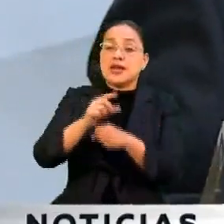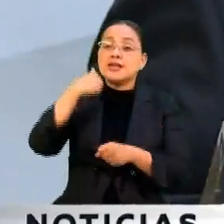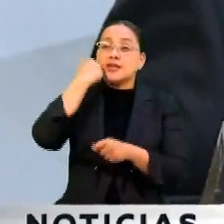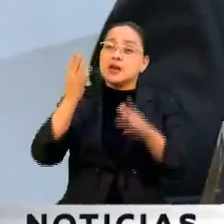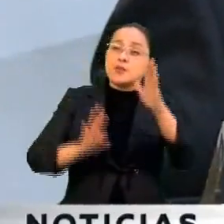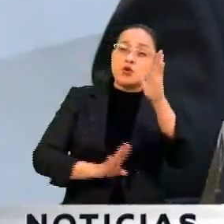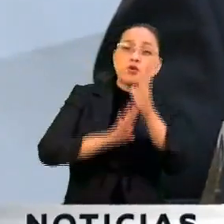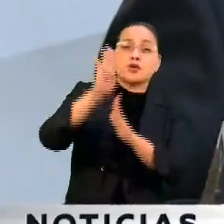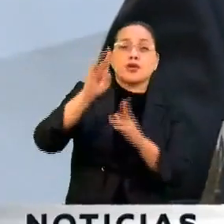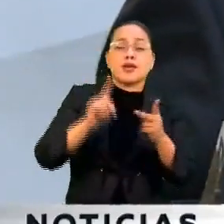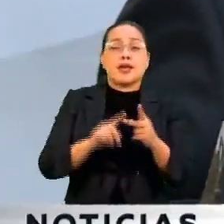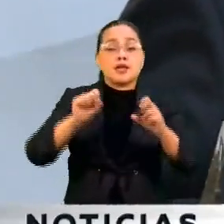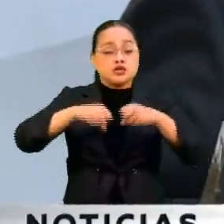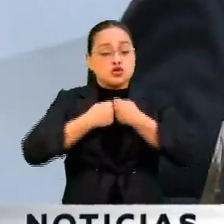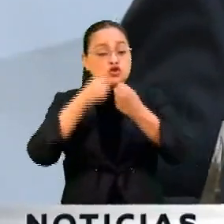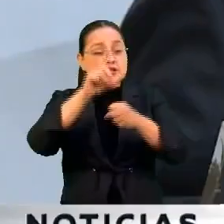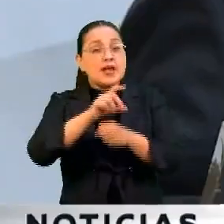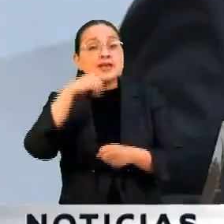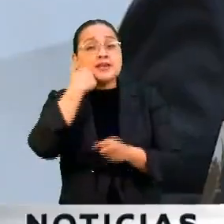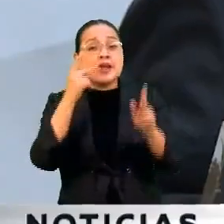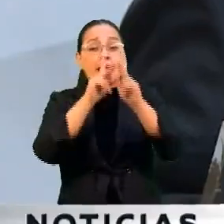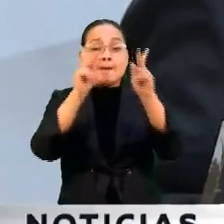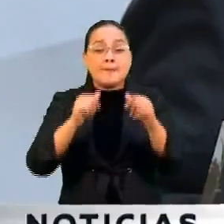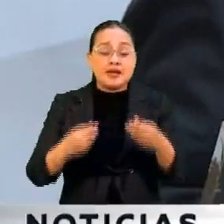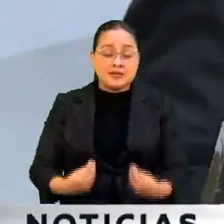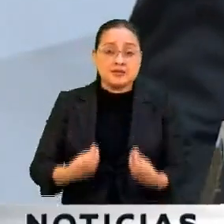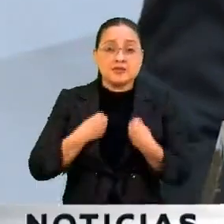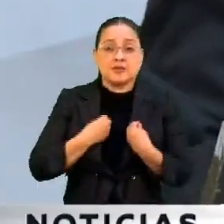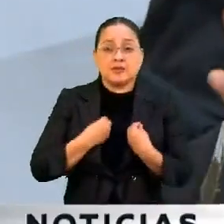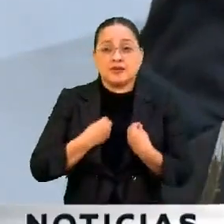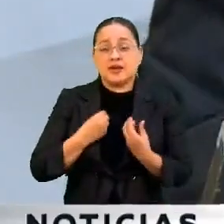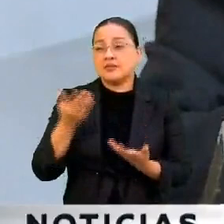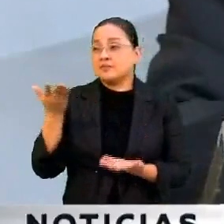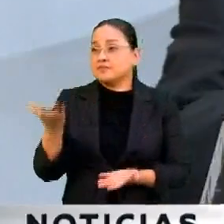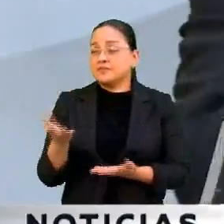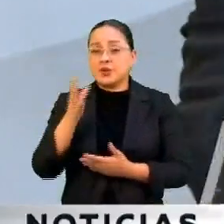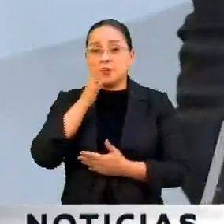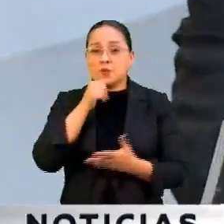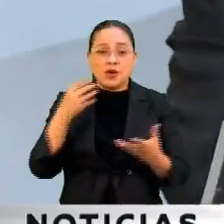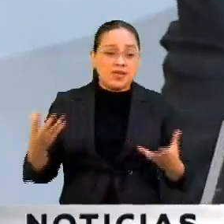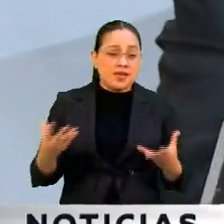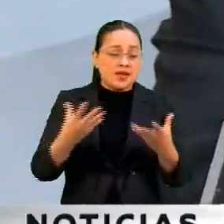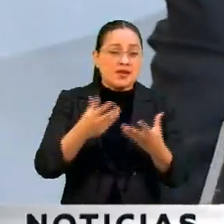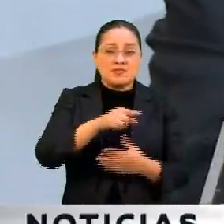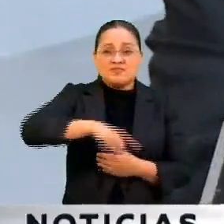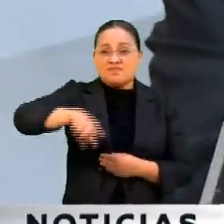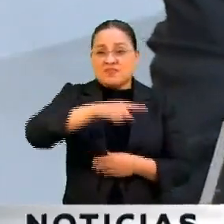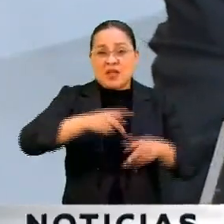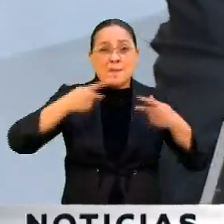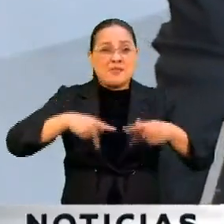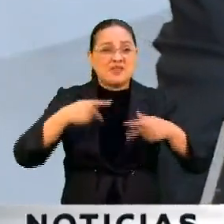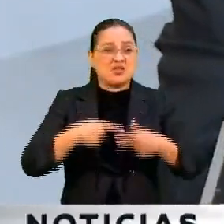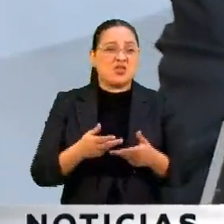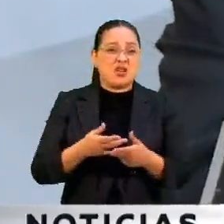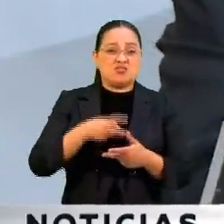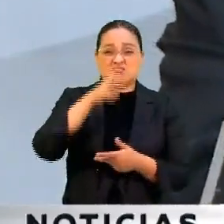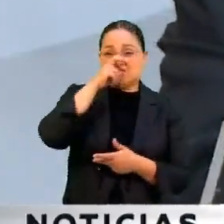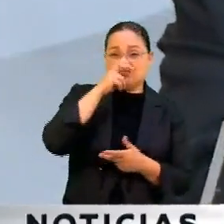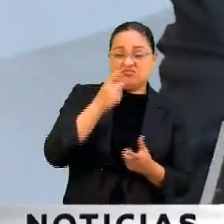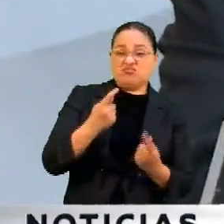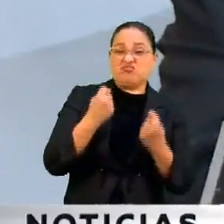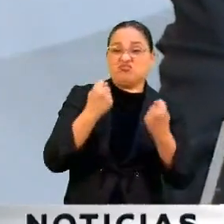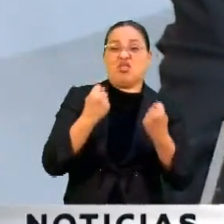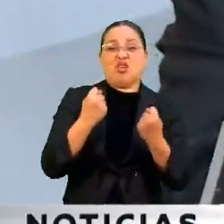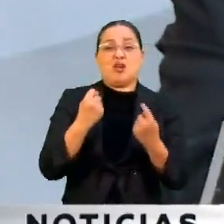una sociedad que pretende vivir en paz, no puede estar con gente arbitraria, gente que no